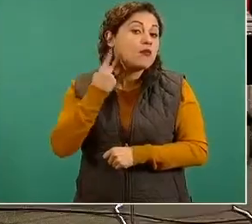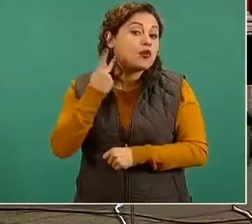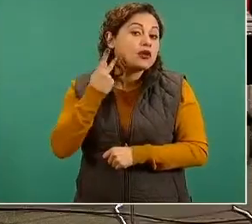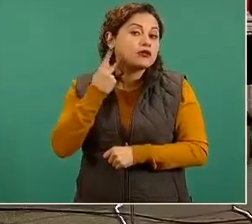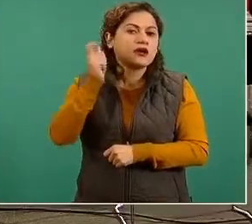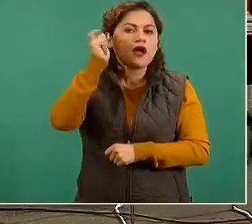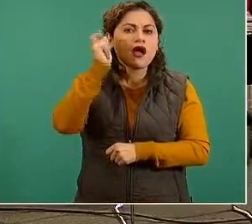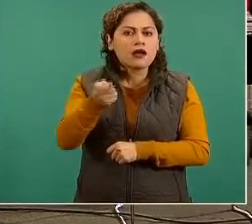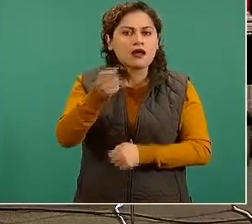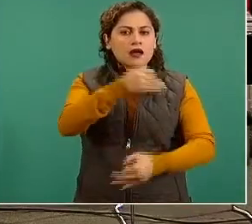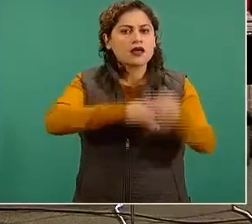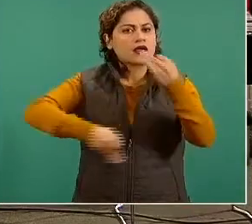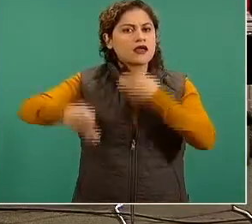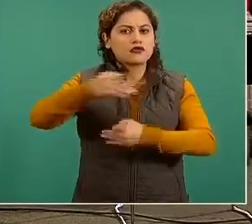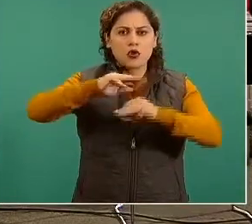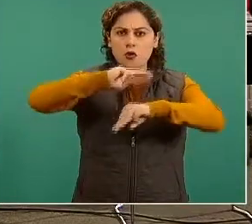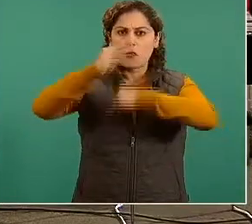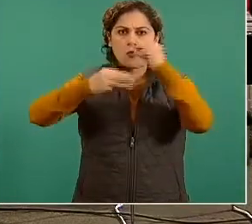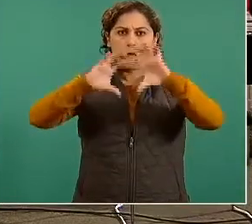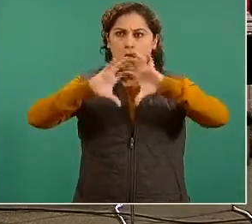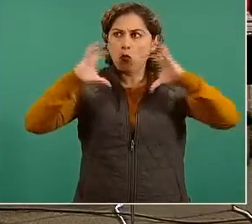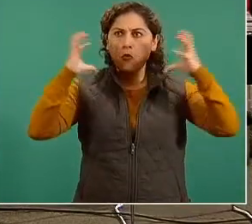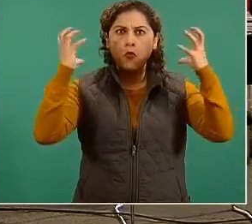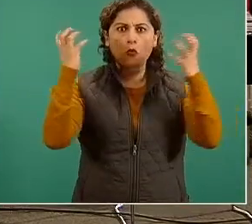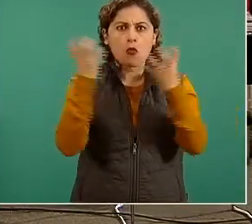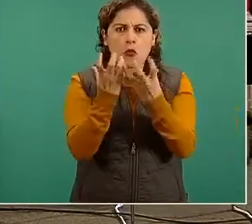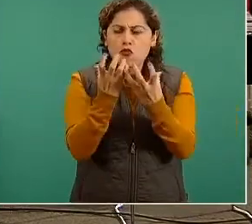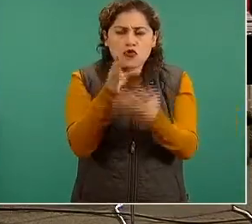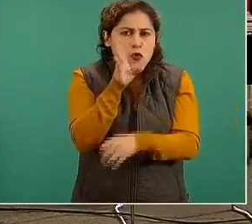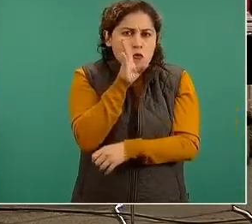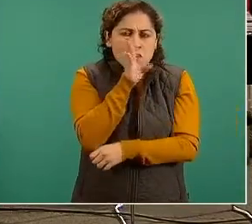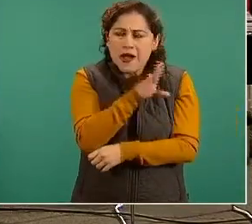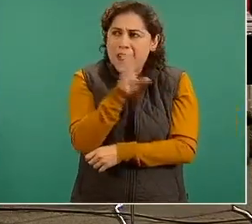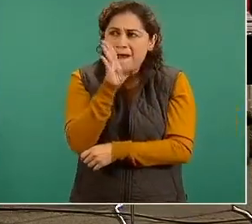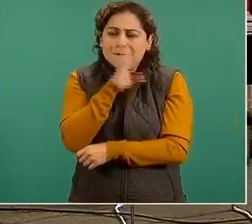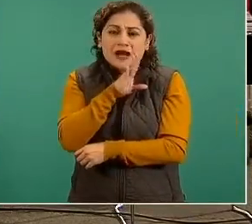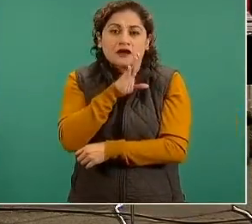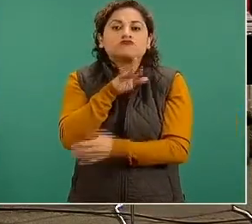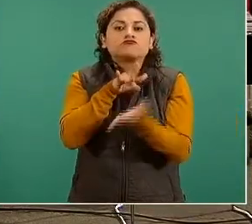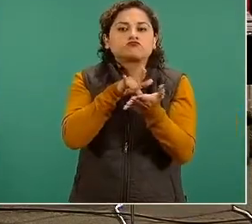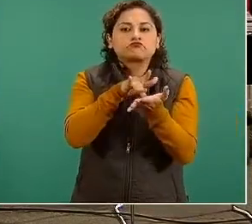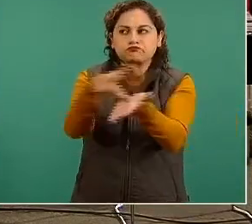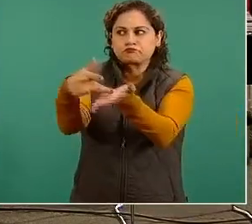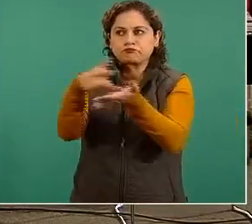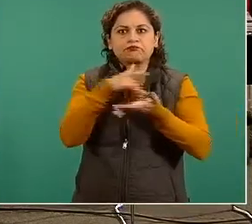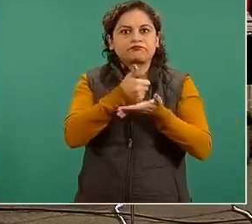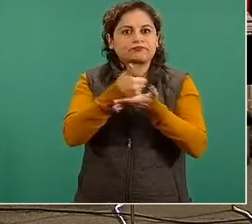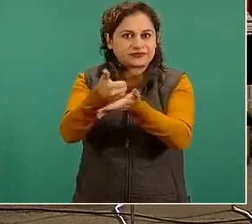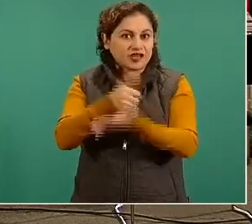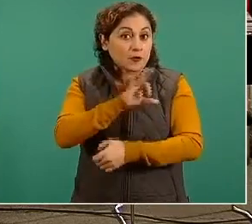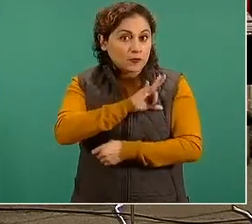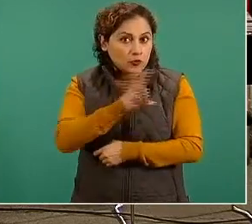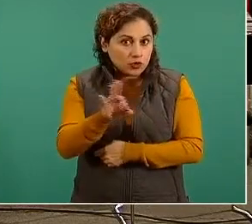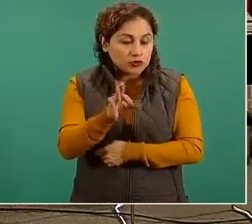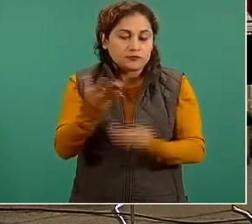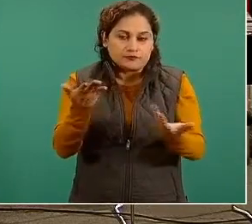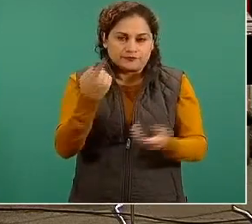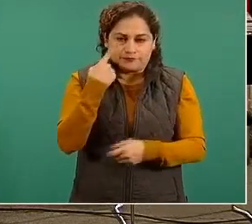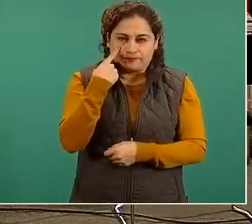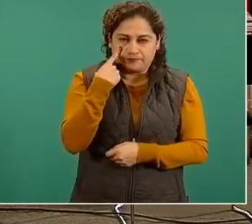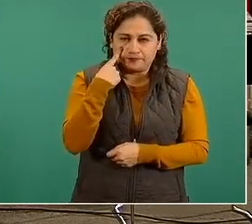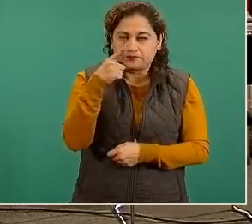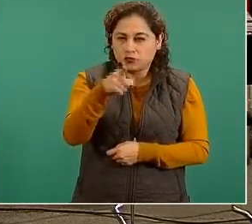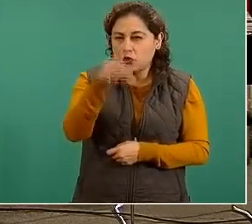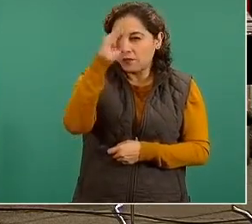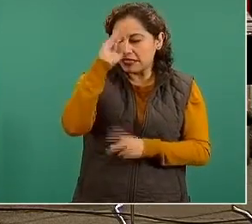estamos afectados como mundo, pero si nos ponemos a ver cuántas dosis se han aplicado a